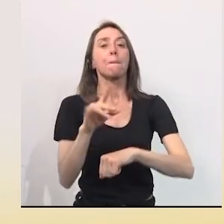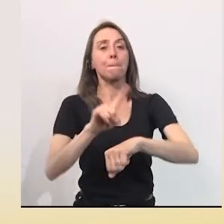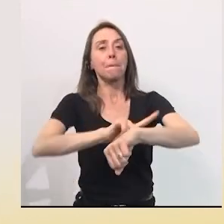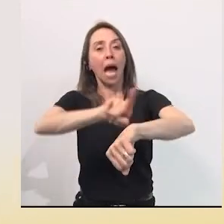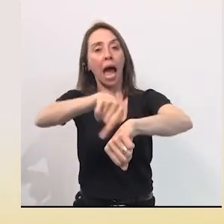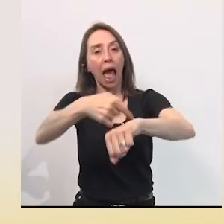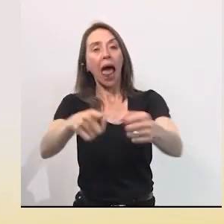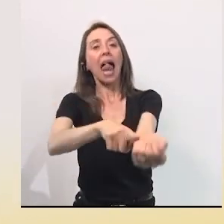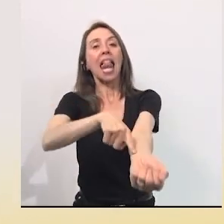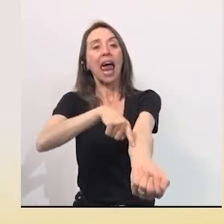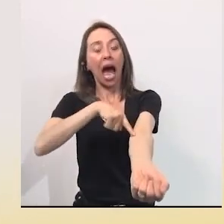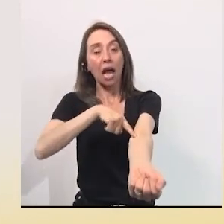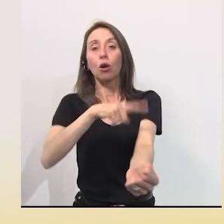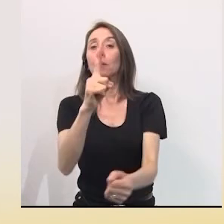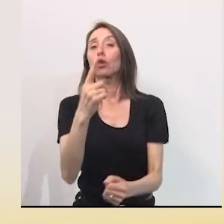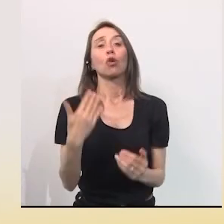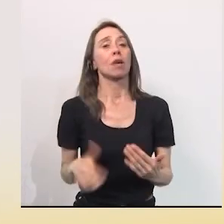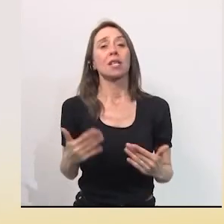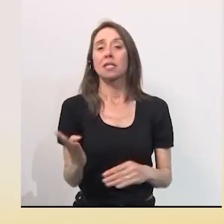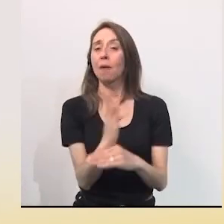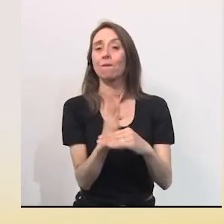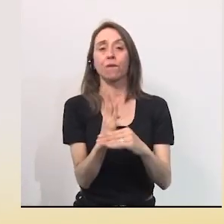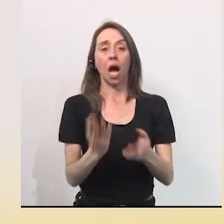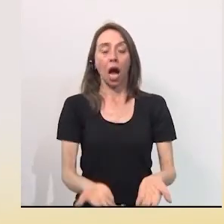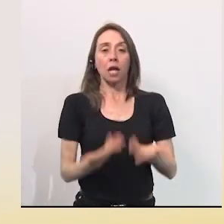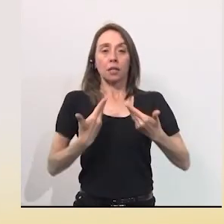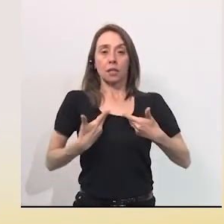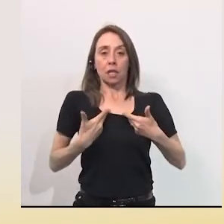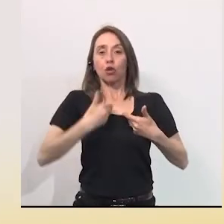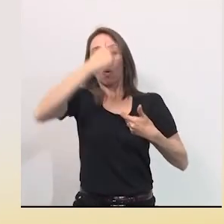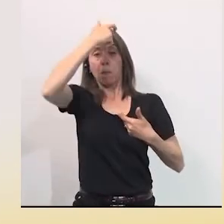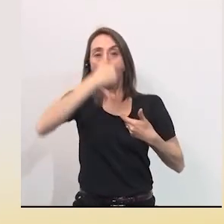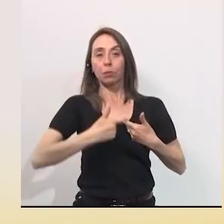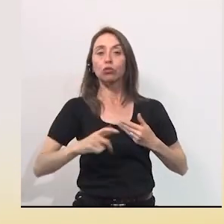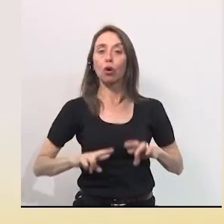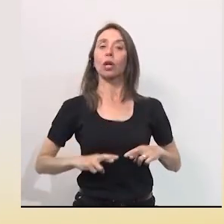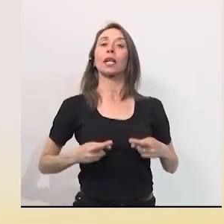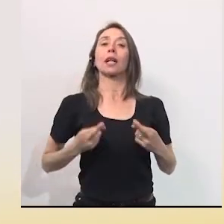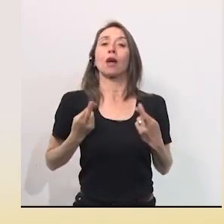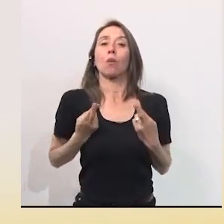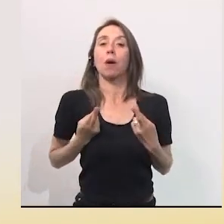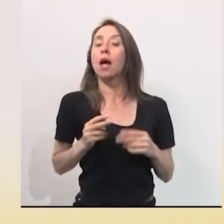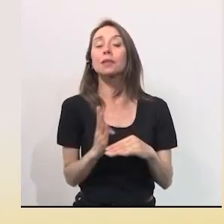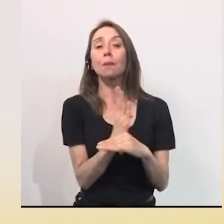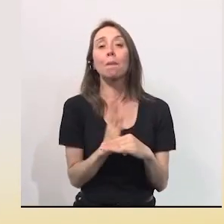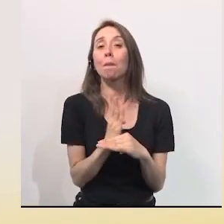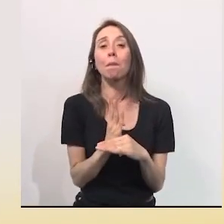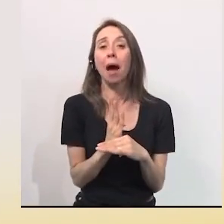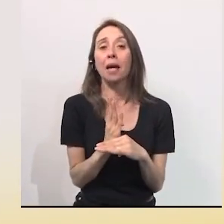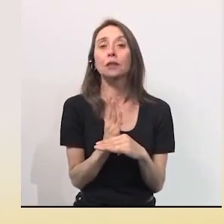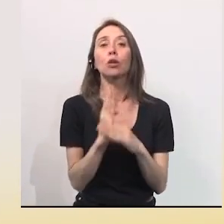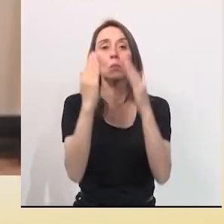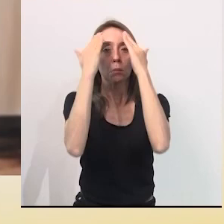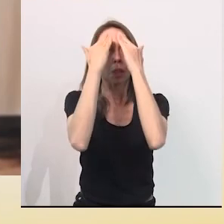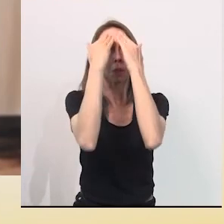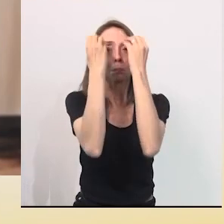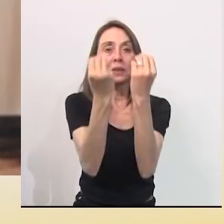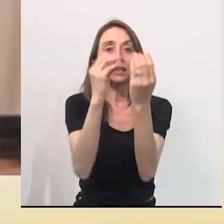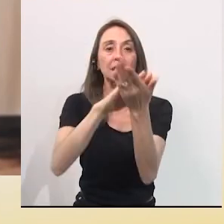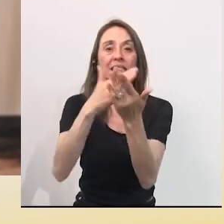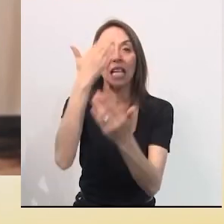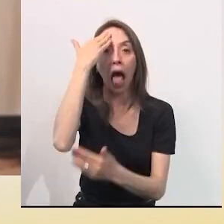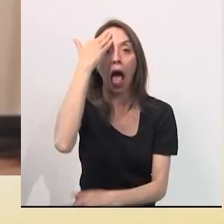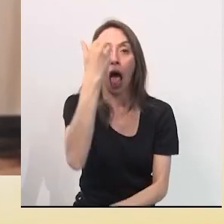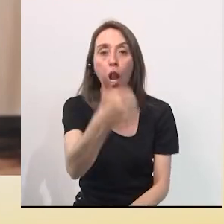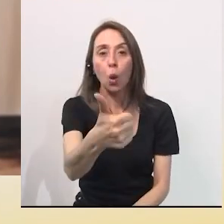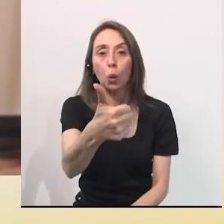algunos un poco más largos, que son esenciales para la recuperación, para